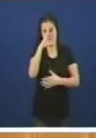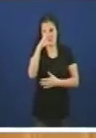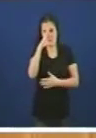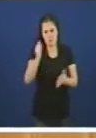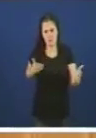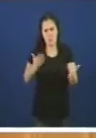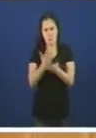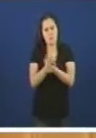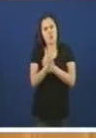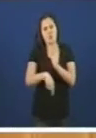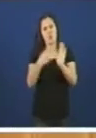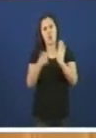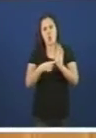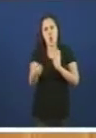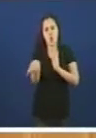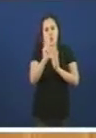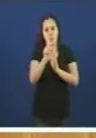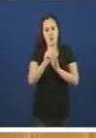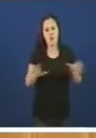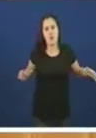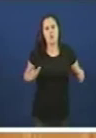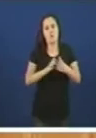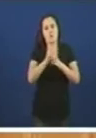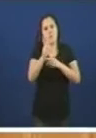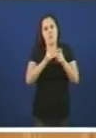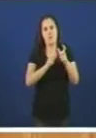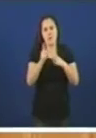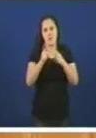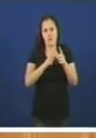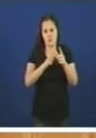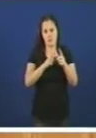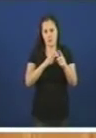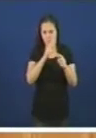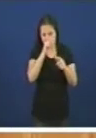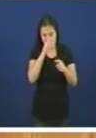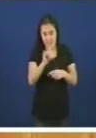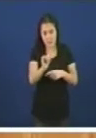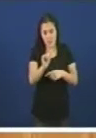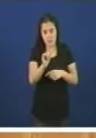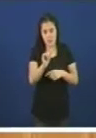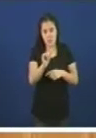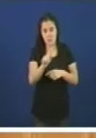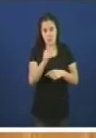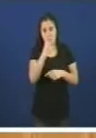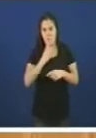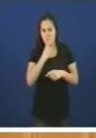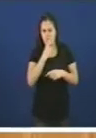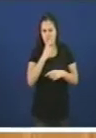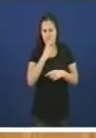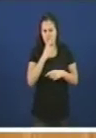proposición onde lei a iniciativa do Grupo Parlamentar do BNG que tiña compromisos moi concretos e tempos moi concretos.